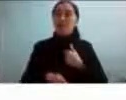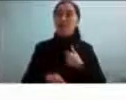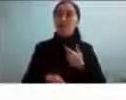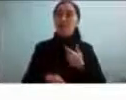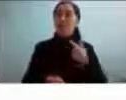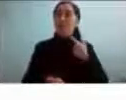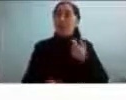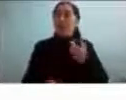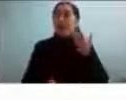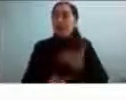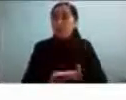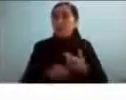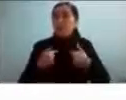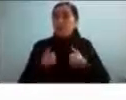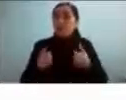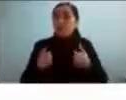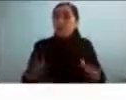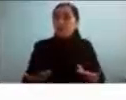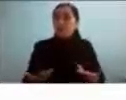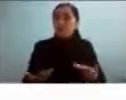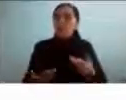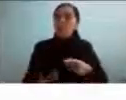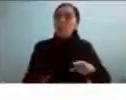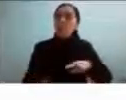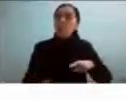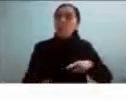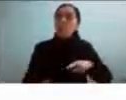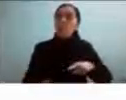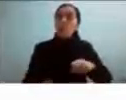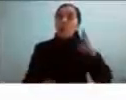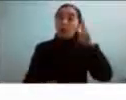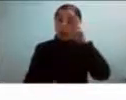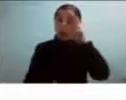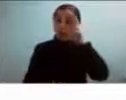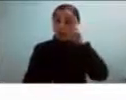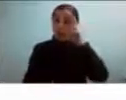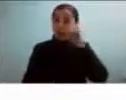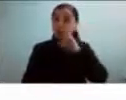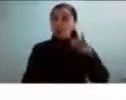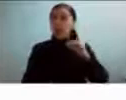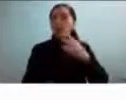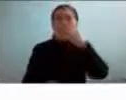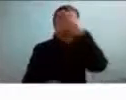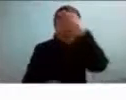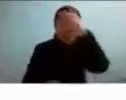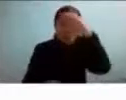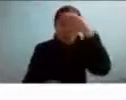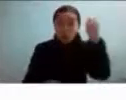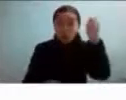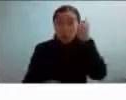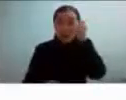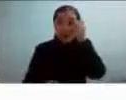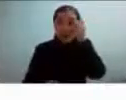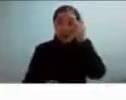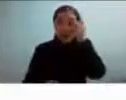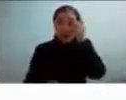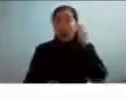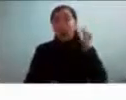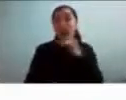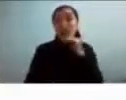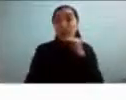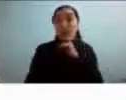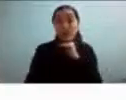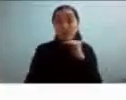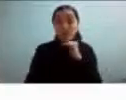Y recuerdo también que igual fue una idea que descarté rápidamente porque sabía que con algo así yo